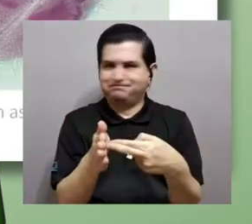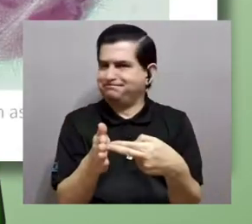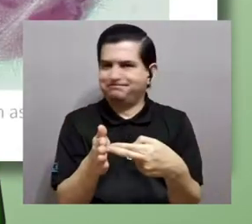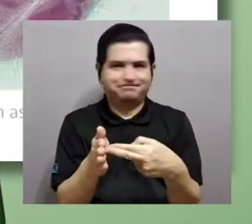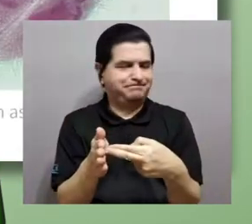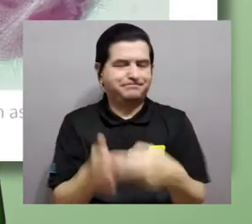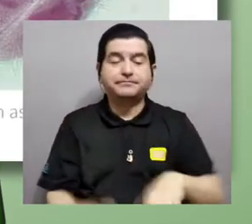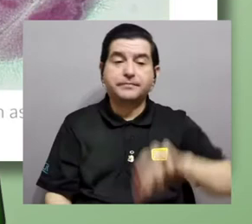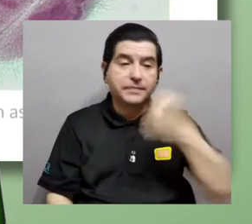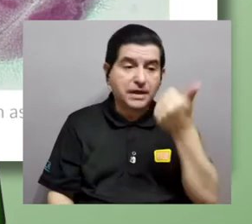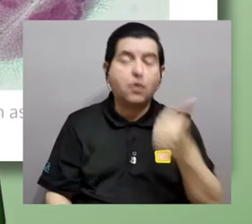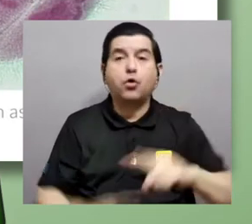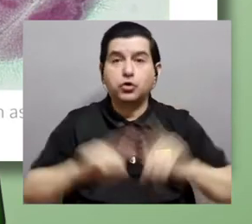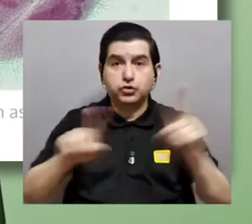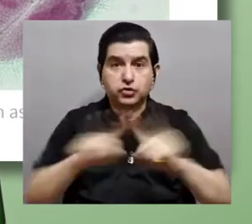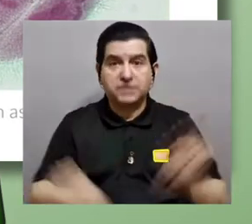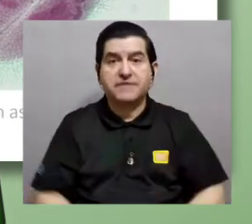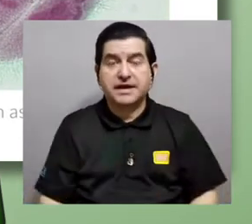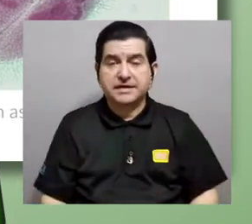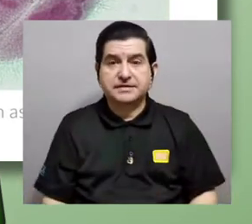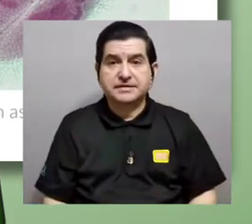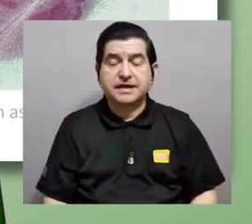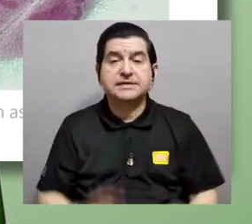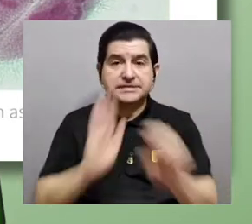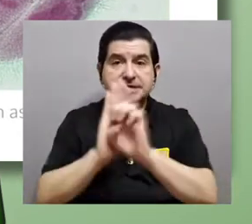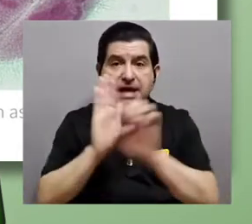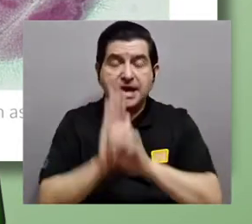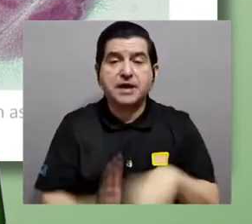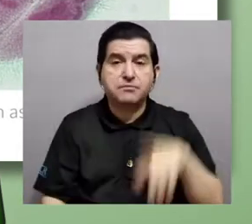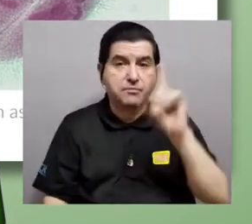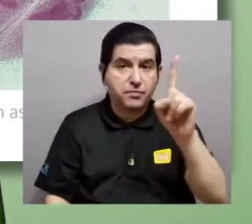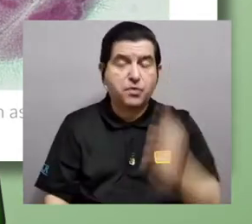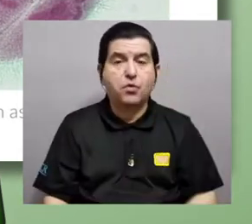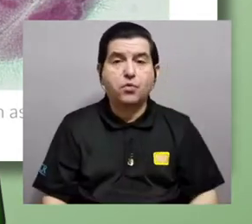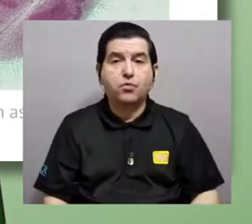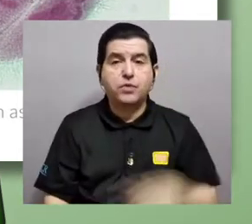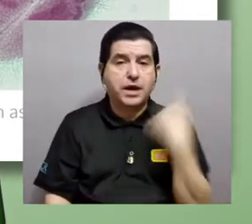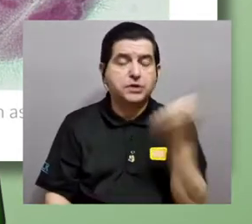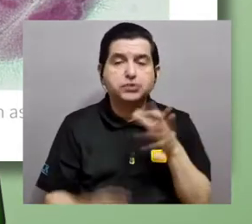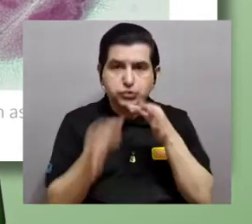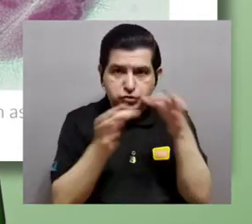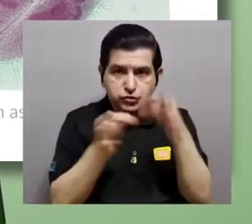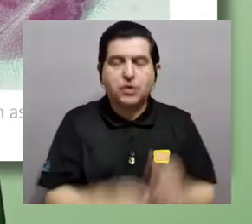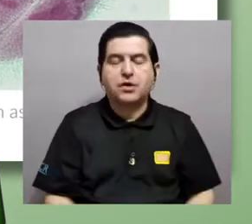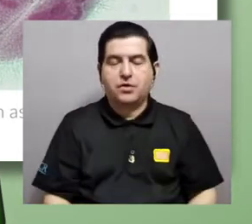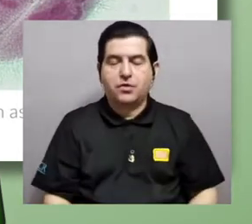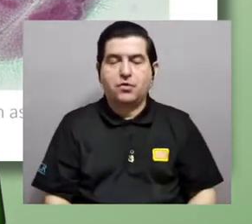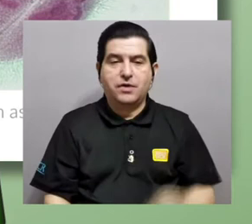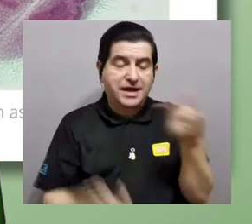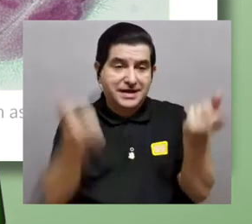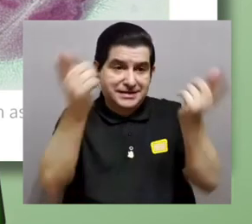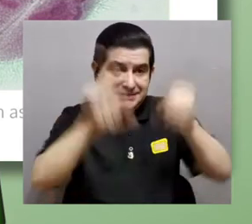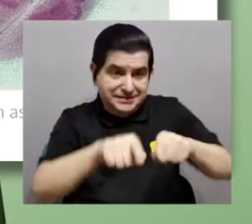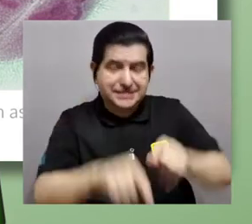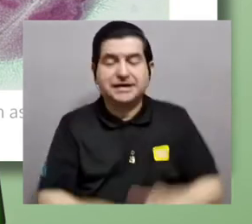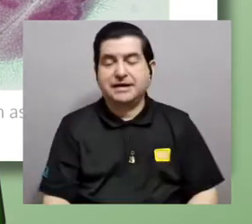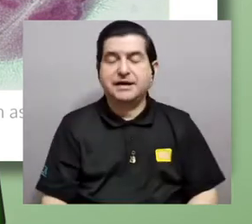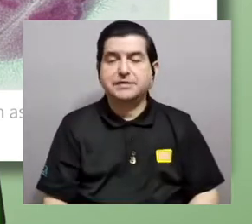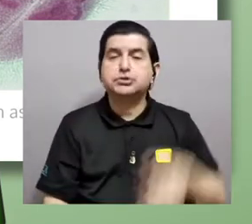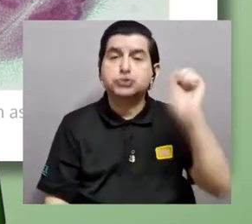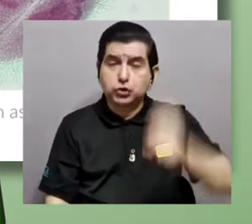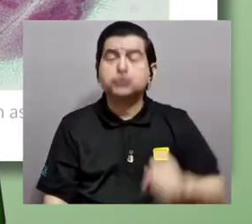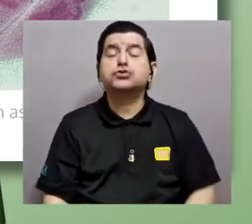Hay otros organismos, como este ejemplo de un organismo unicereular que se llama paramecium, que sí se